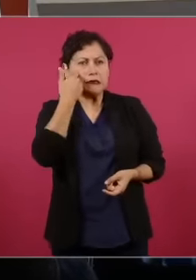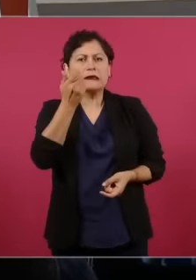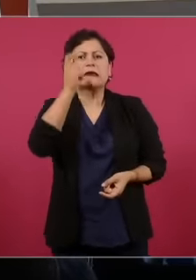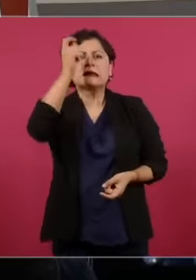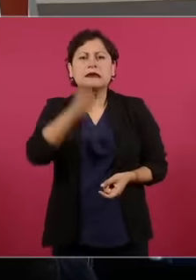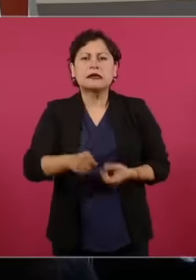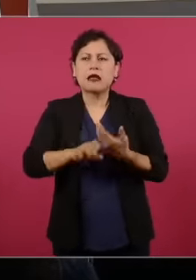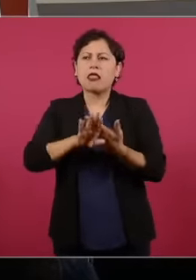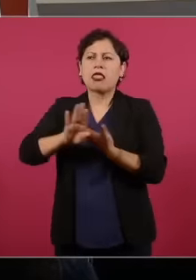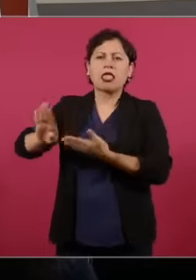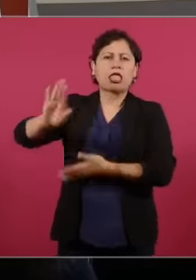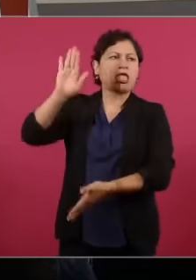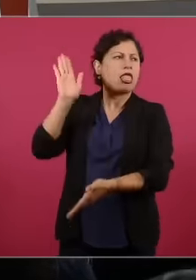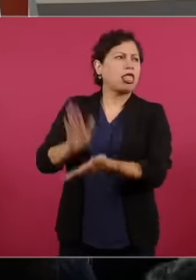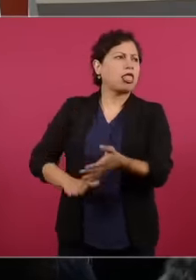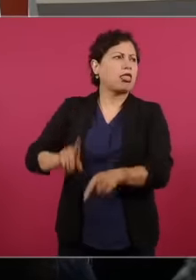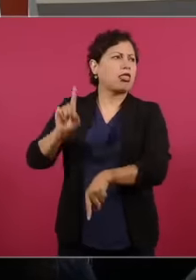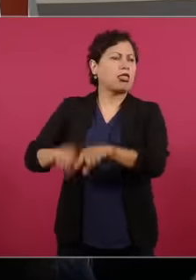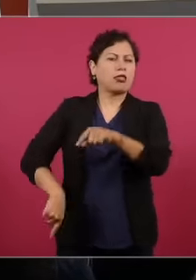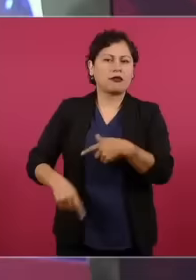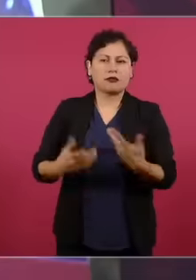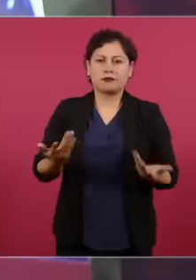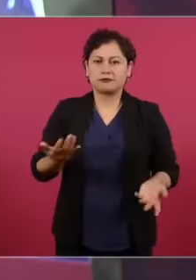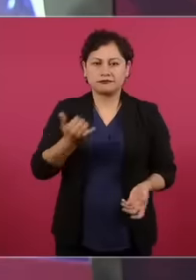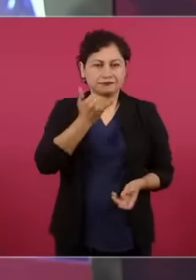Si la democracia Es el poder Del pueblo